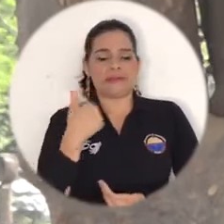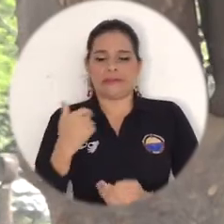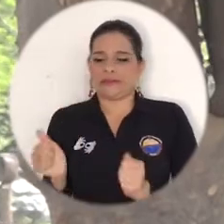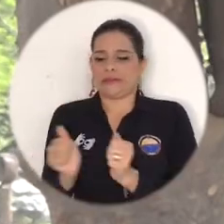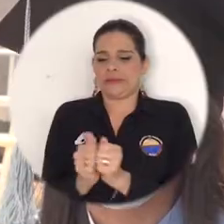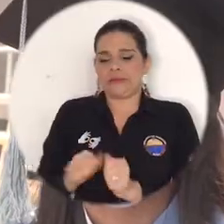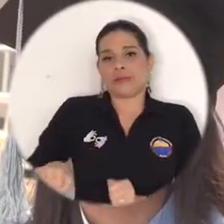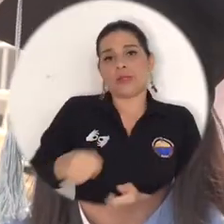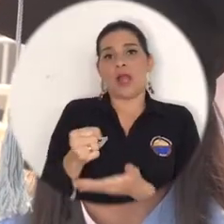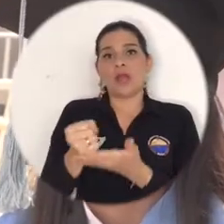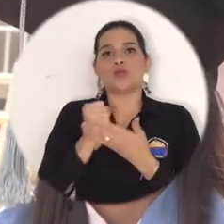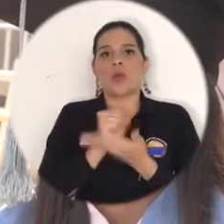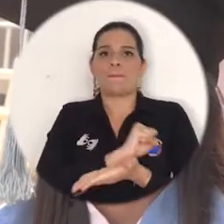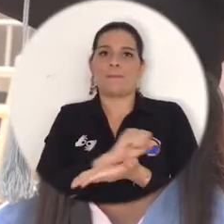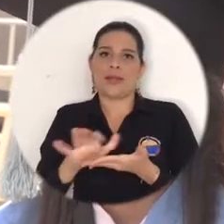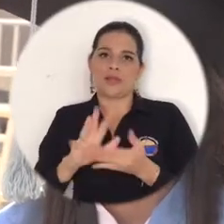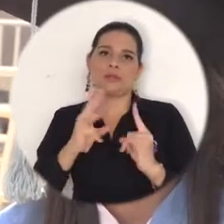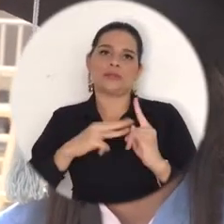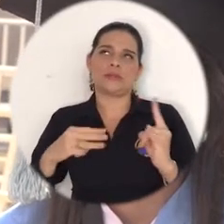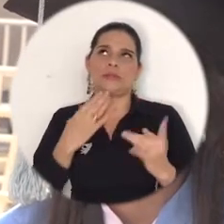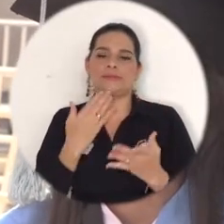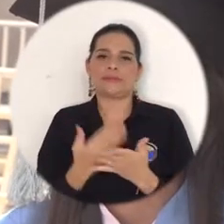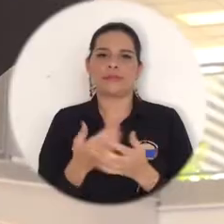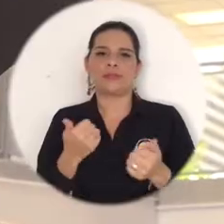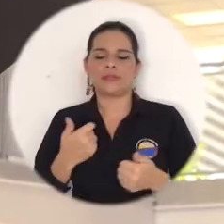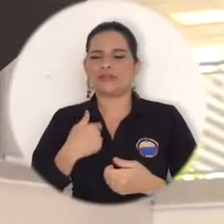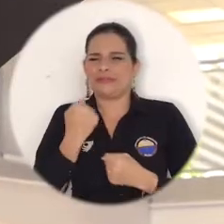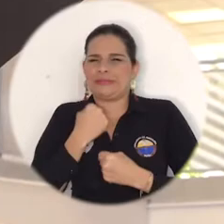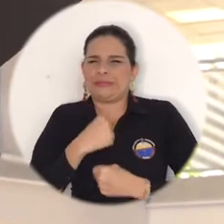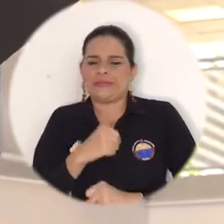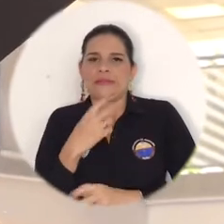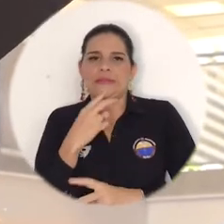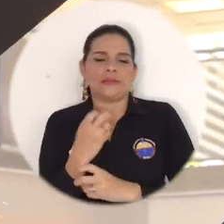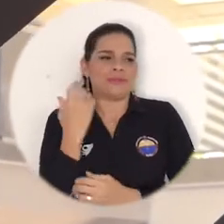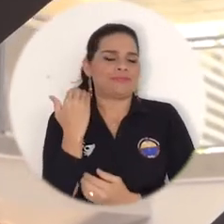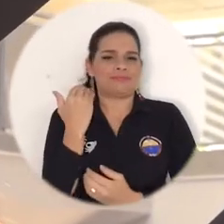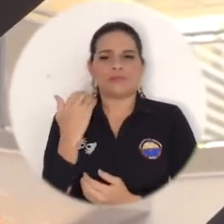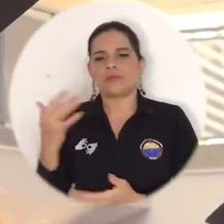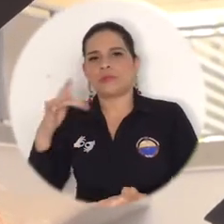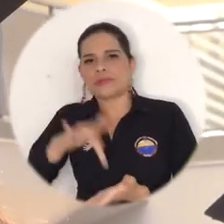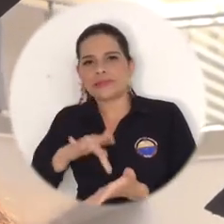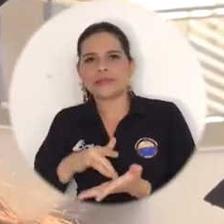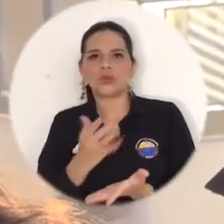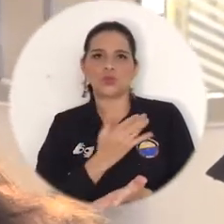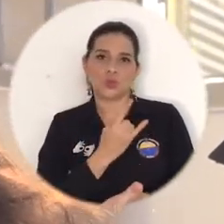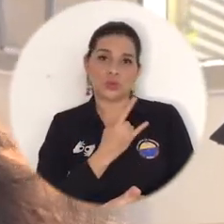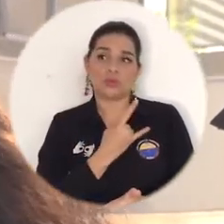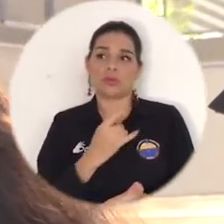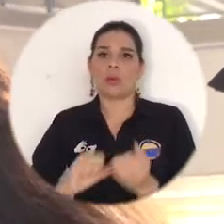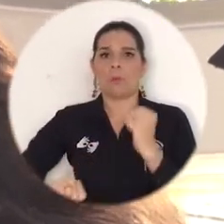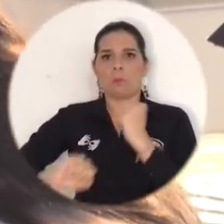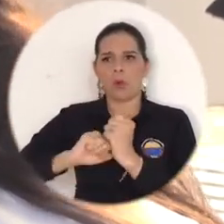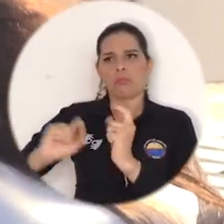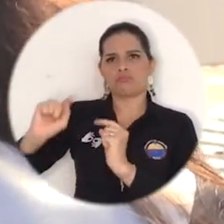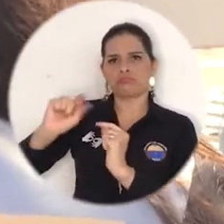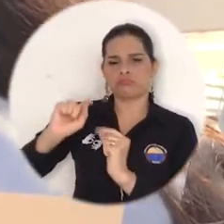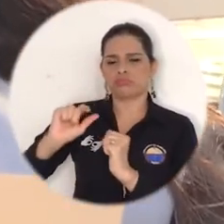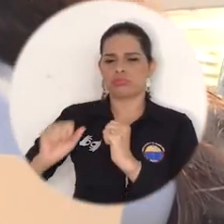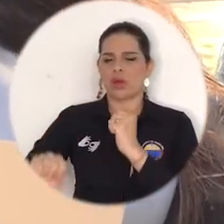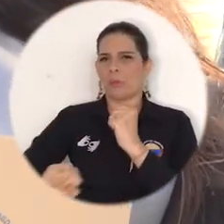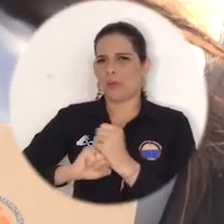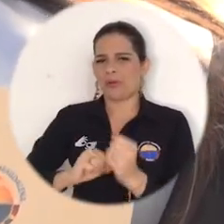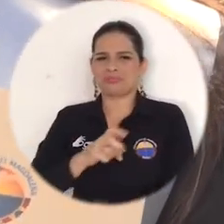me acompañaba. Con sacrificio, pasé muchas necesidades, pero siempre la universidad me apoyó